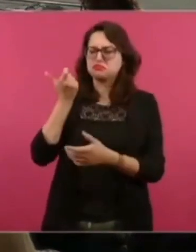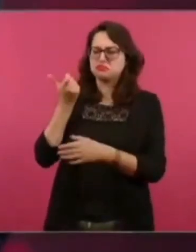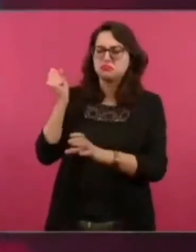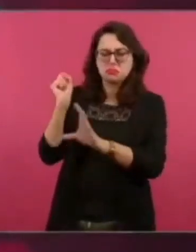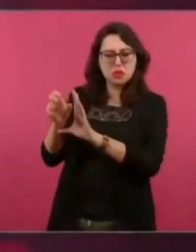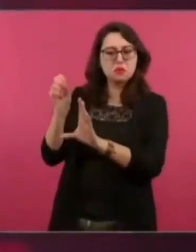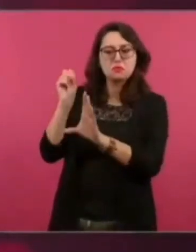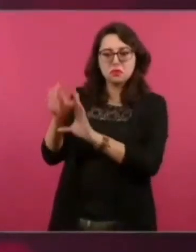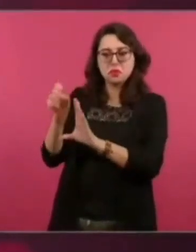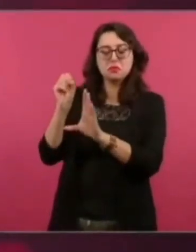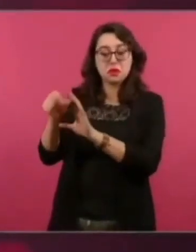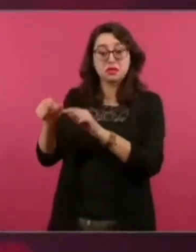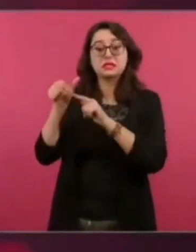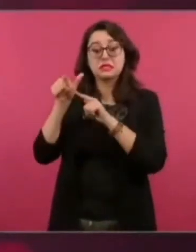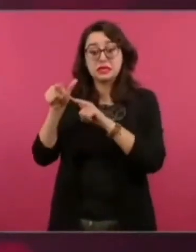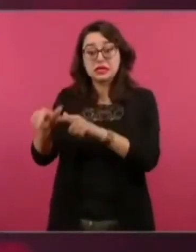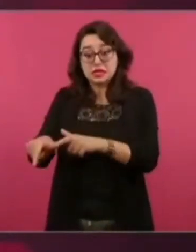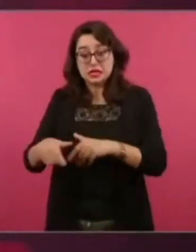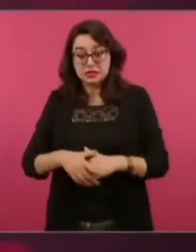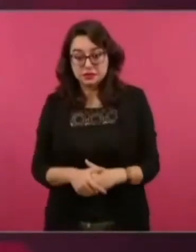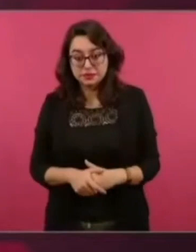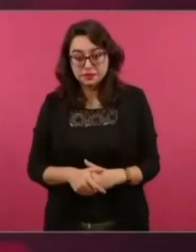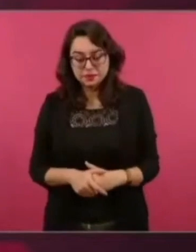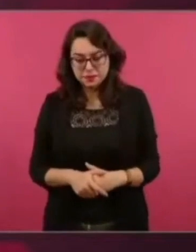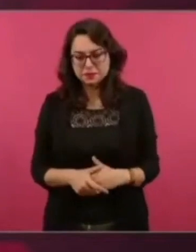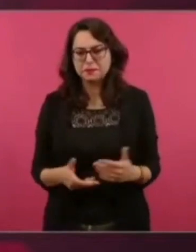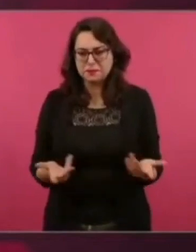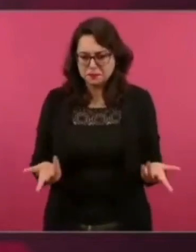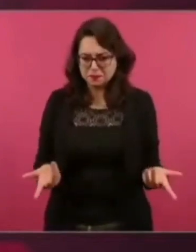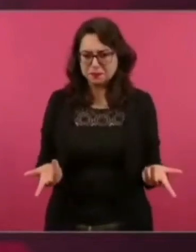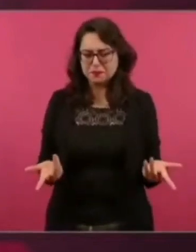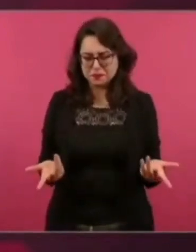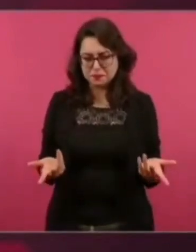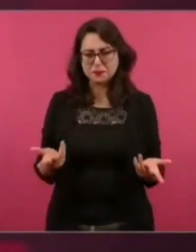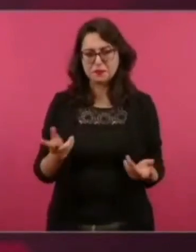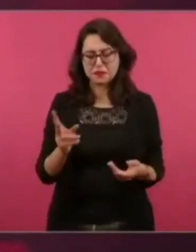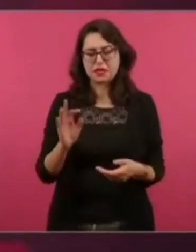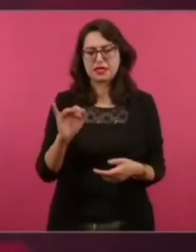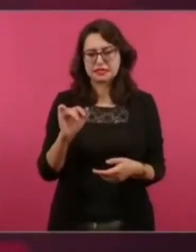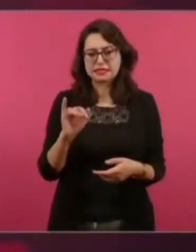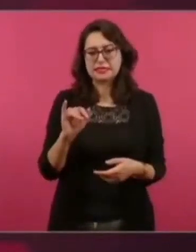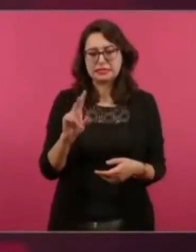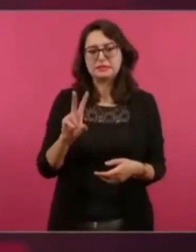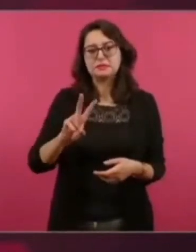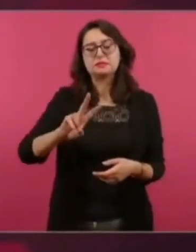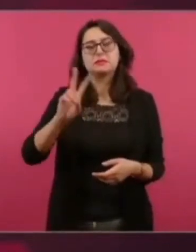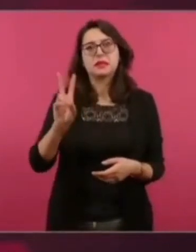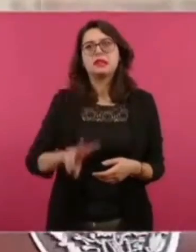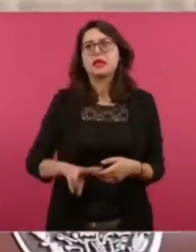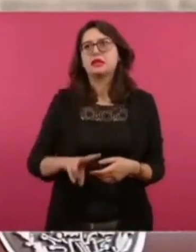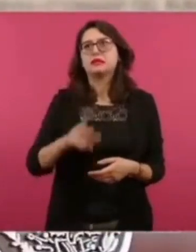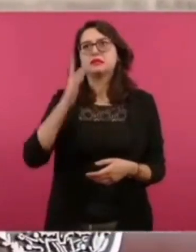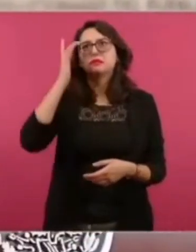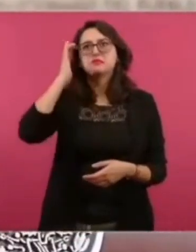Puede ser que en ese aspecto